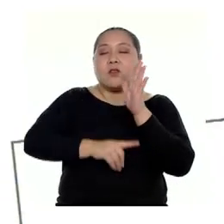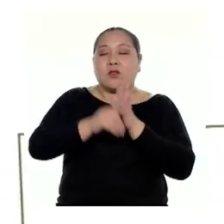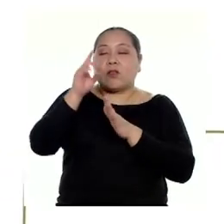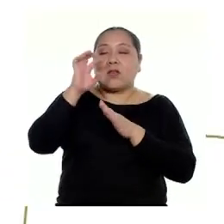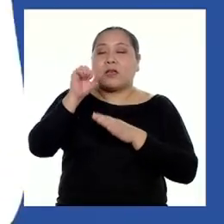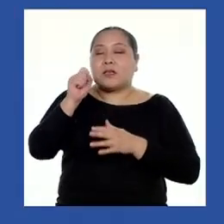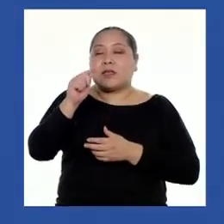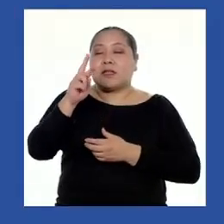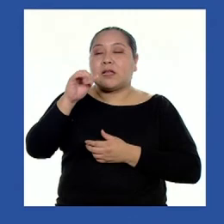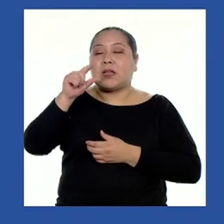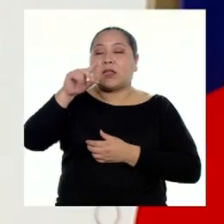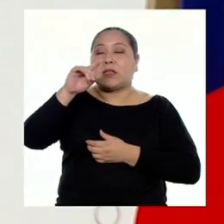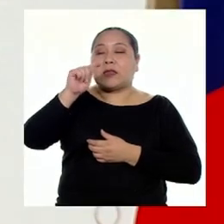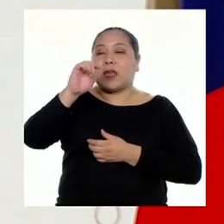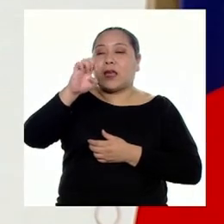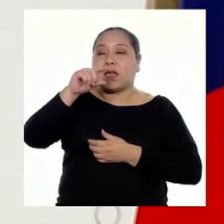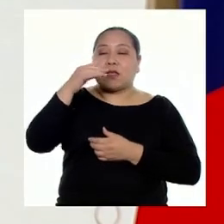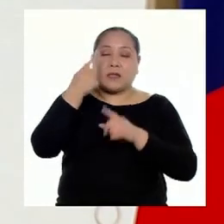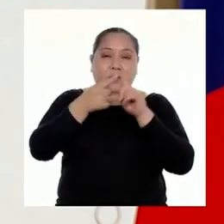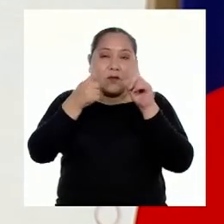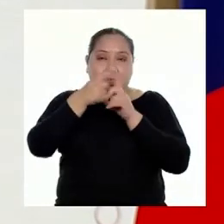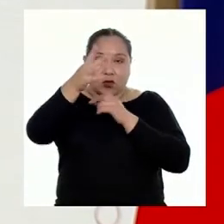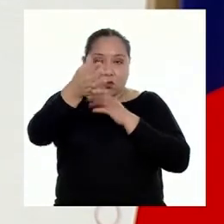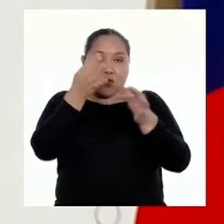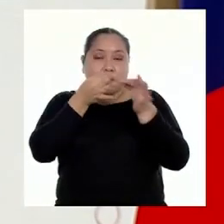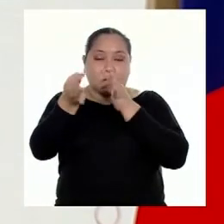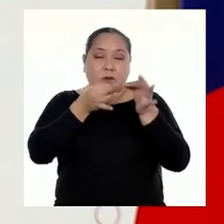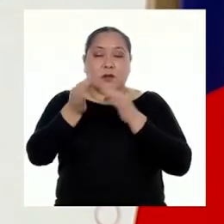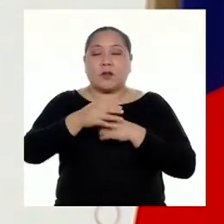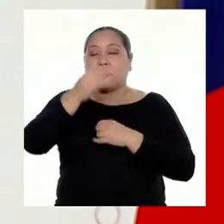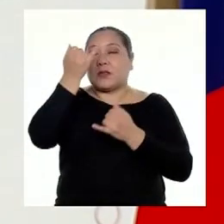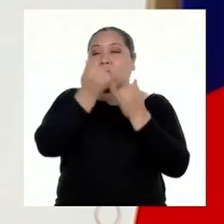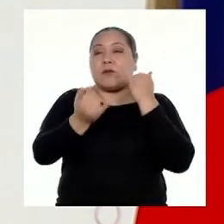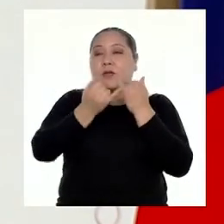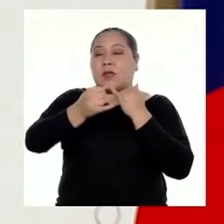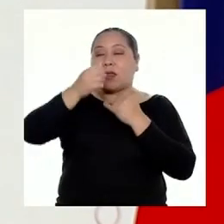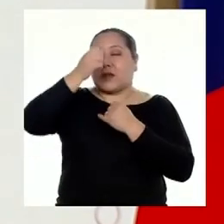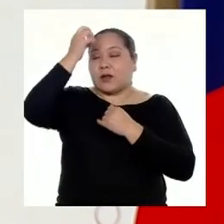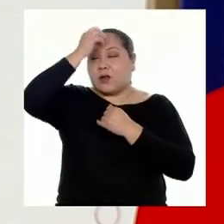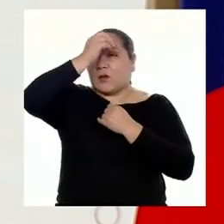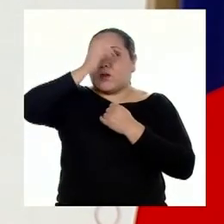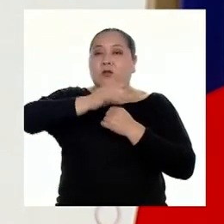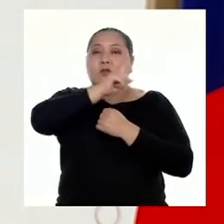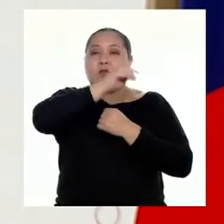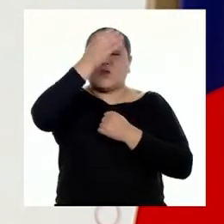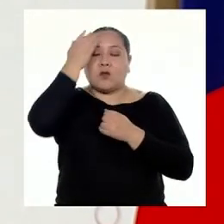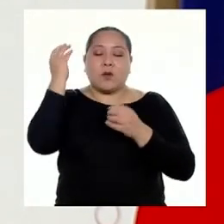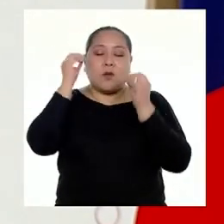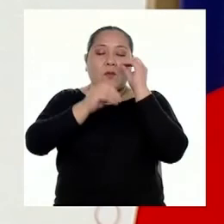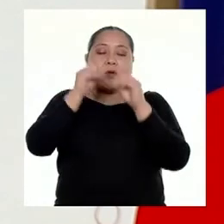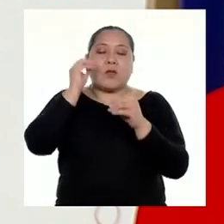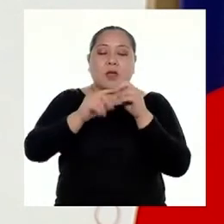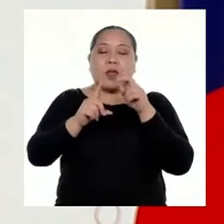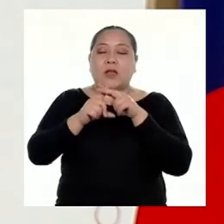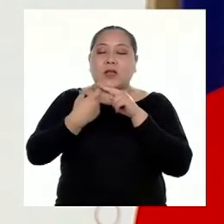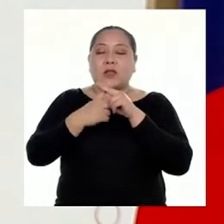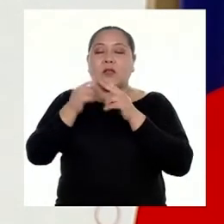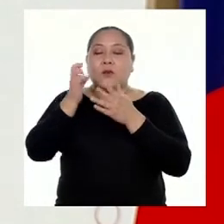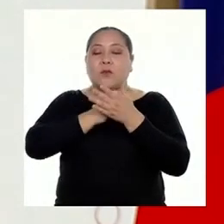situaciones de Al concluir el reto, no se olviden de aplicar los criterios que hemos visto al inicio del programa.